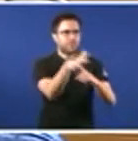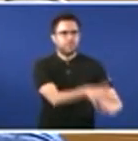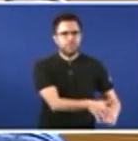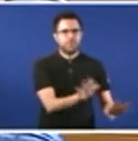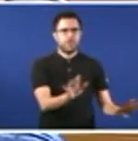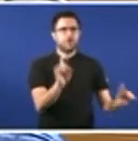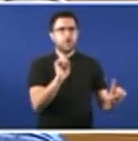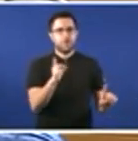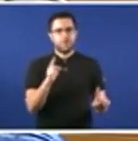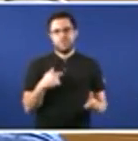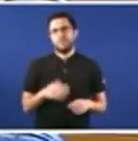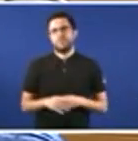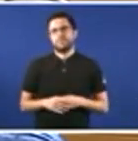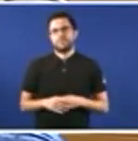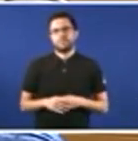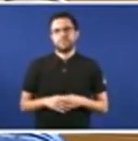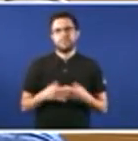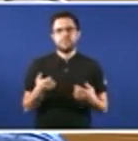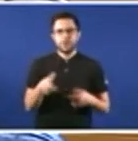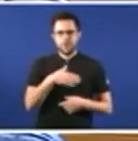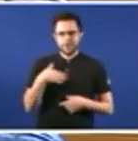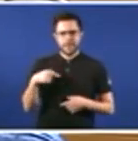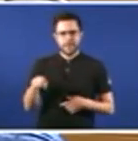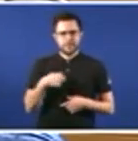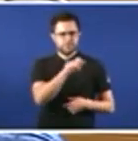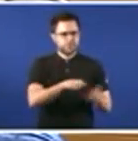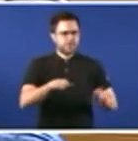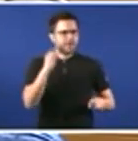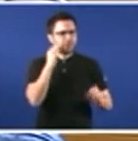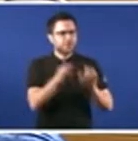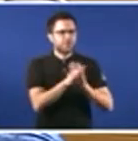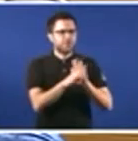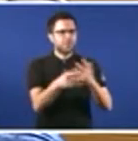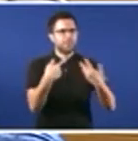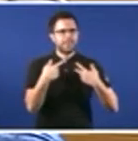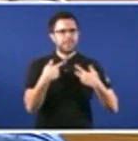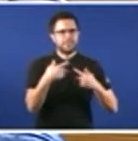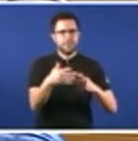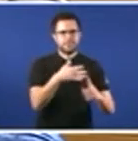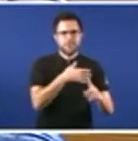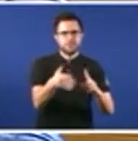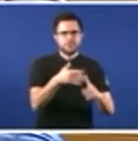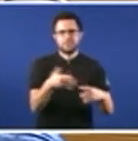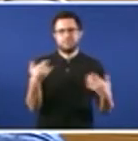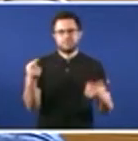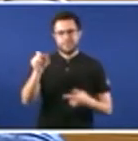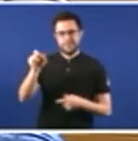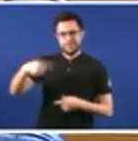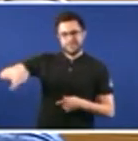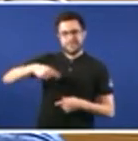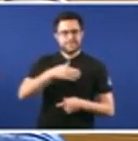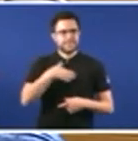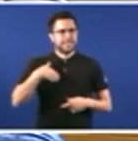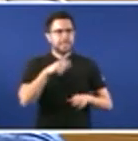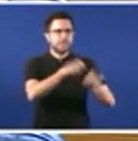que se san todavía obseto de malos tratos. Señor Presidente, vostedes queren mulleres dependentes da